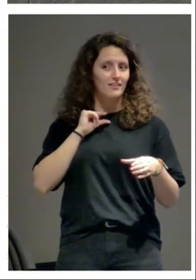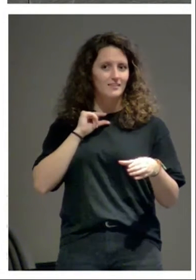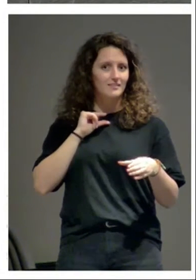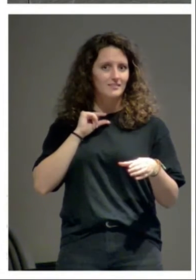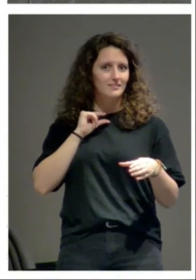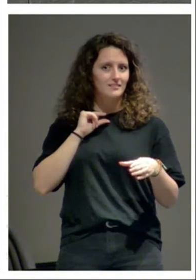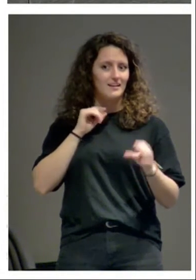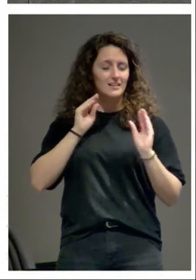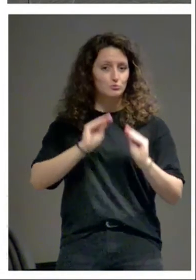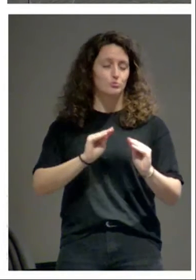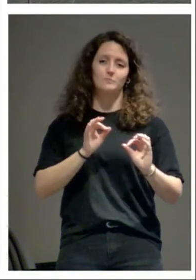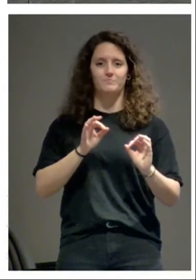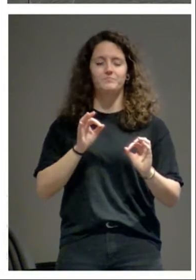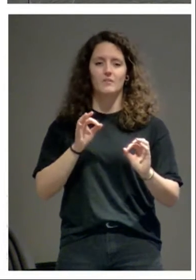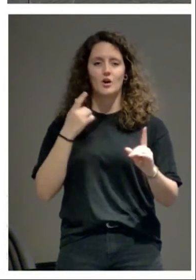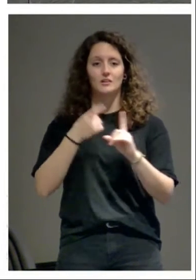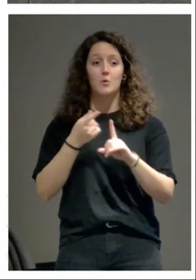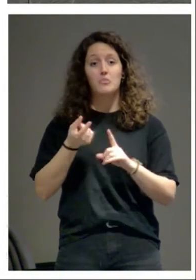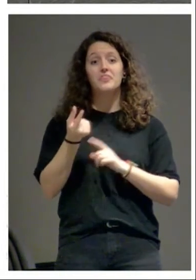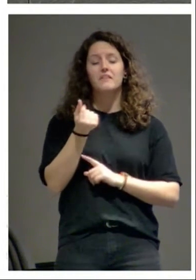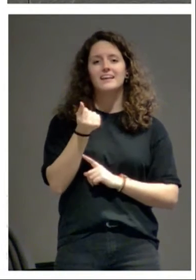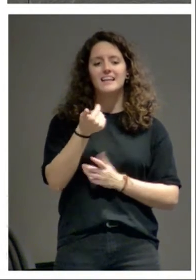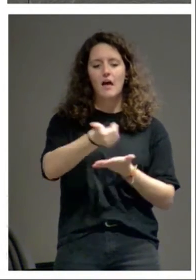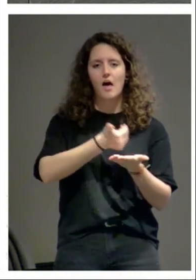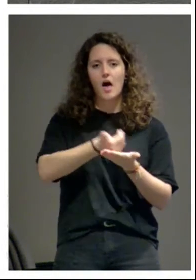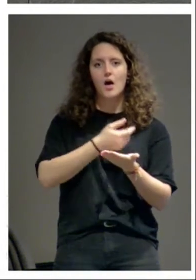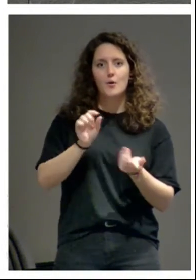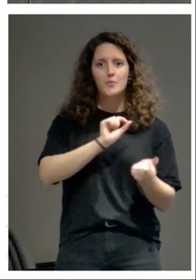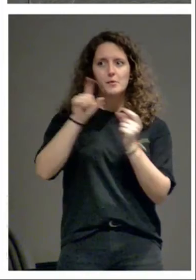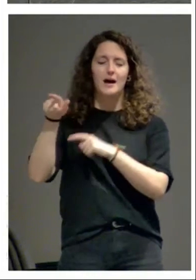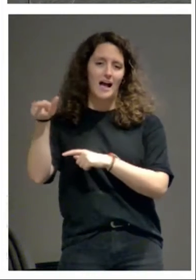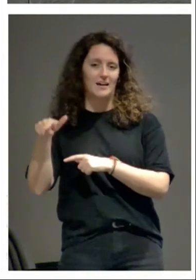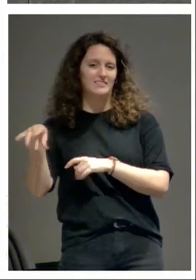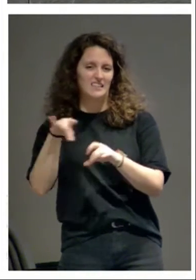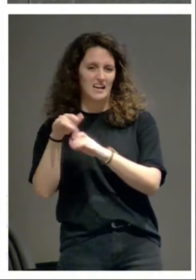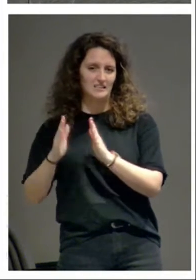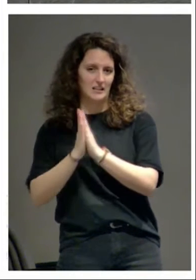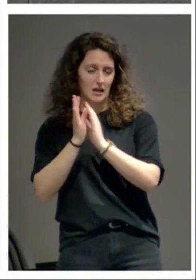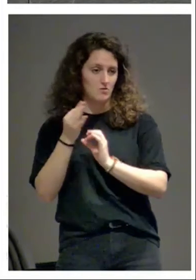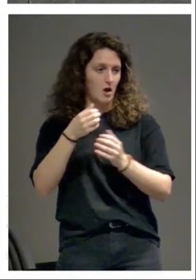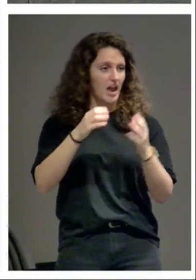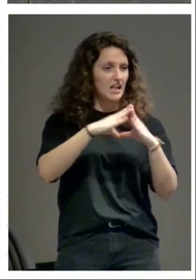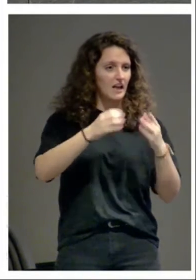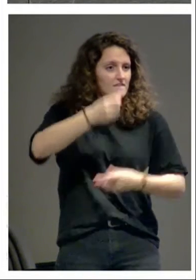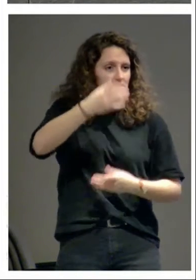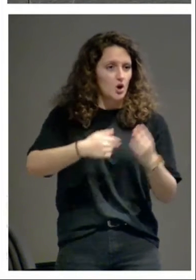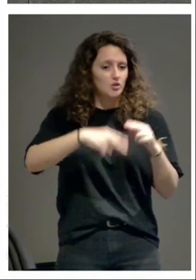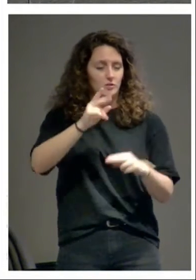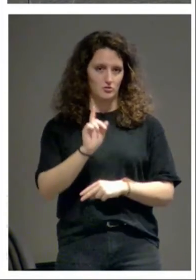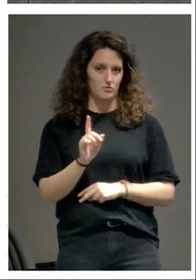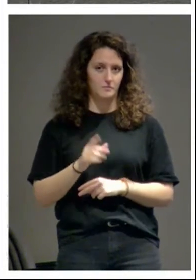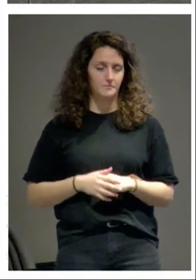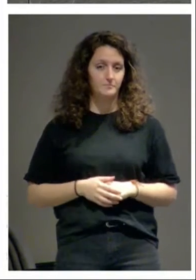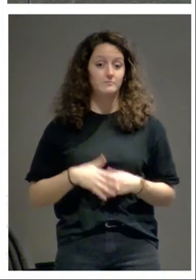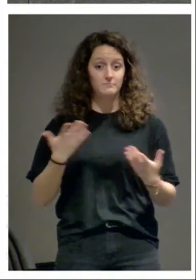para mandar dinero a Tierra Santa no para construir grandes iglesias así que cuando